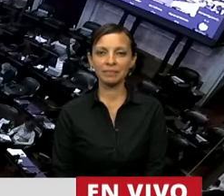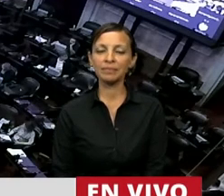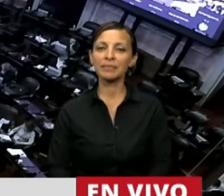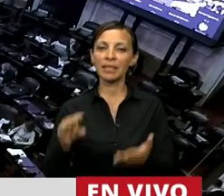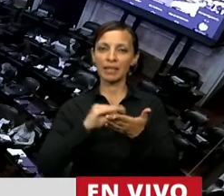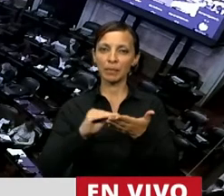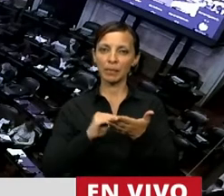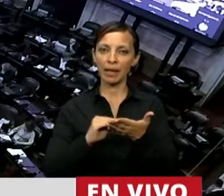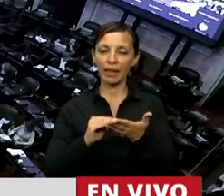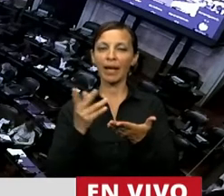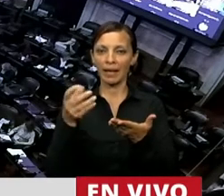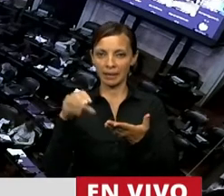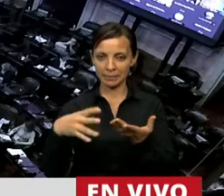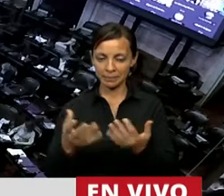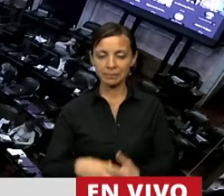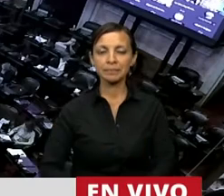Diputada Muñoz, ahí está.